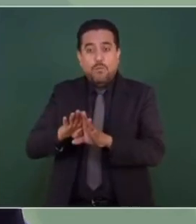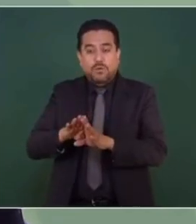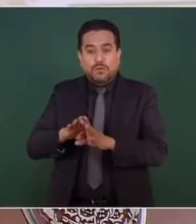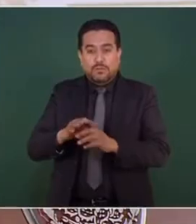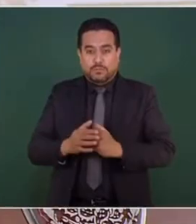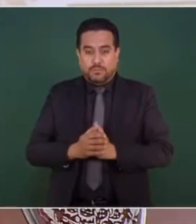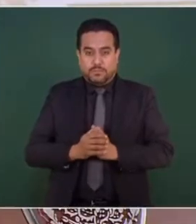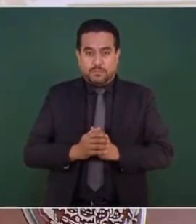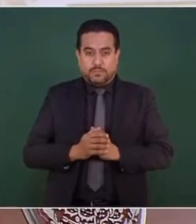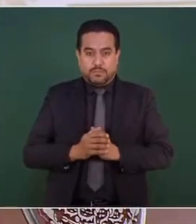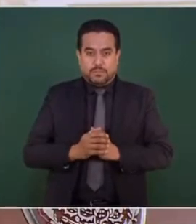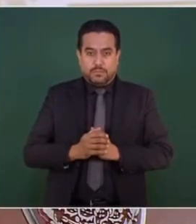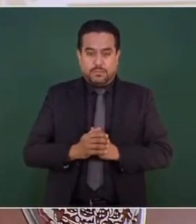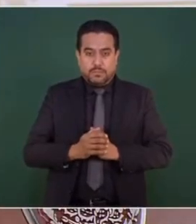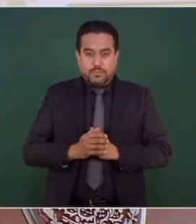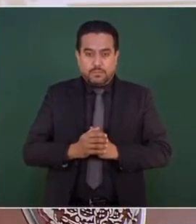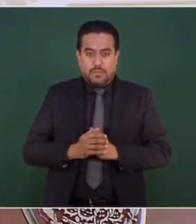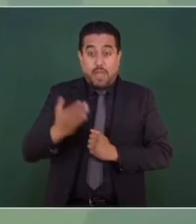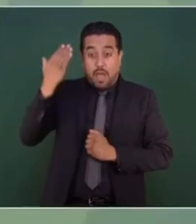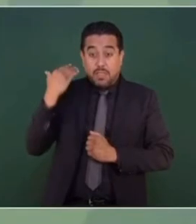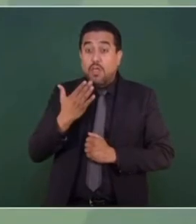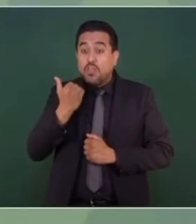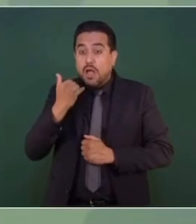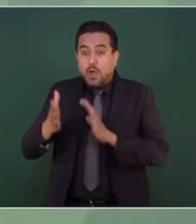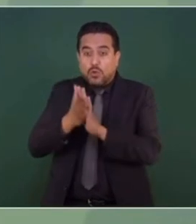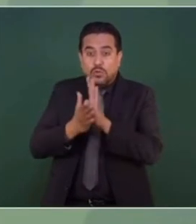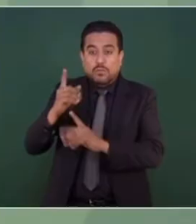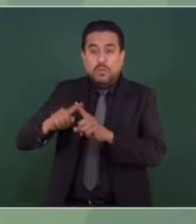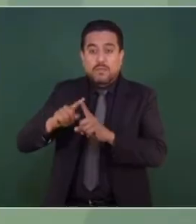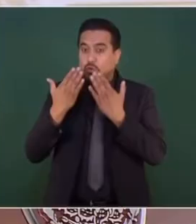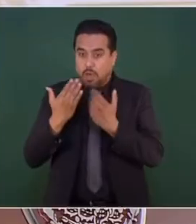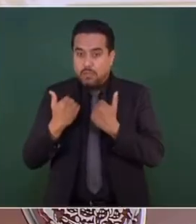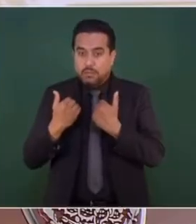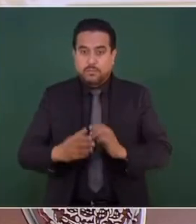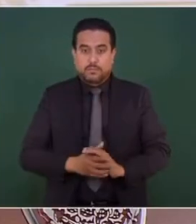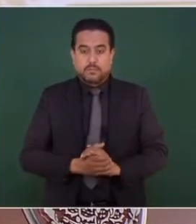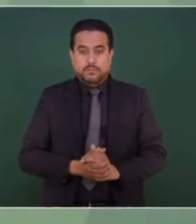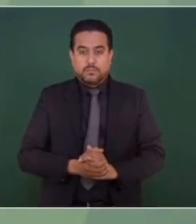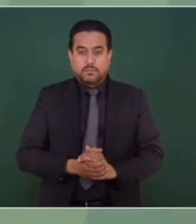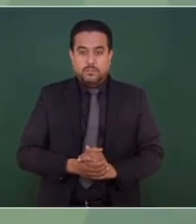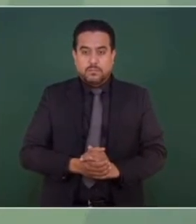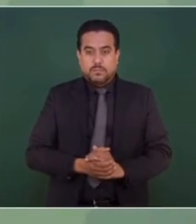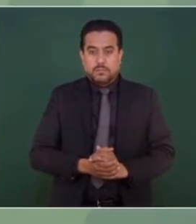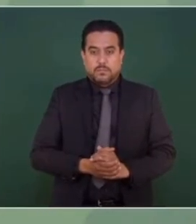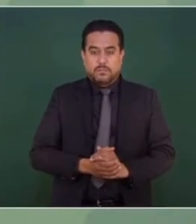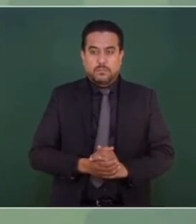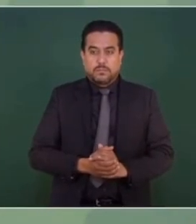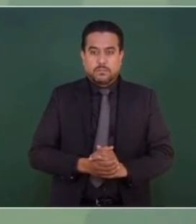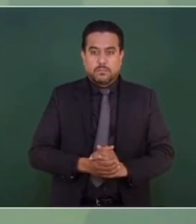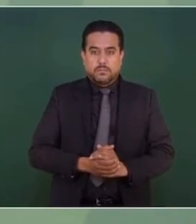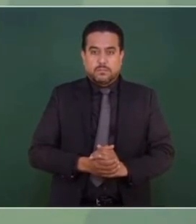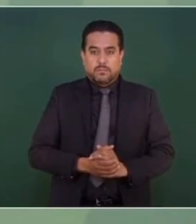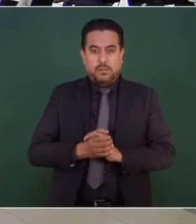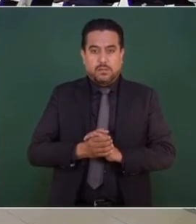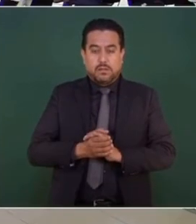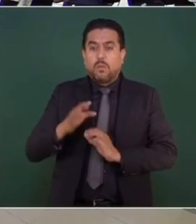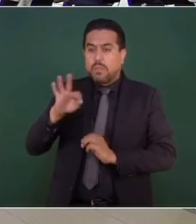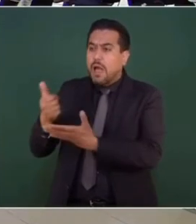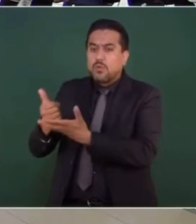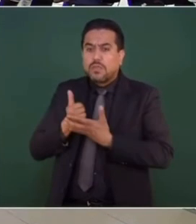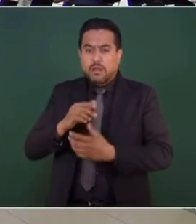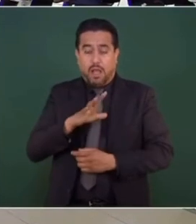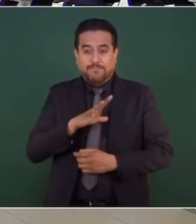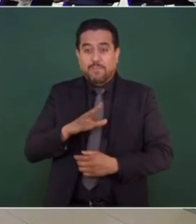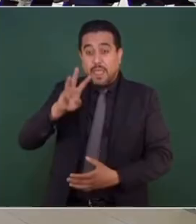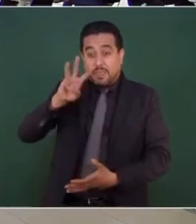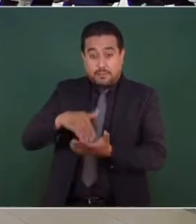no teníamos 18 cuarteles de la Guardia Nacional. Pero también te voy a dar otro dato que es importante. Tenemos más